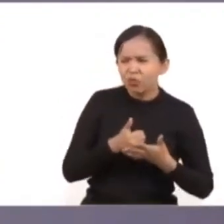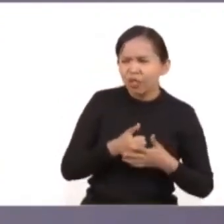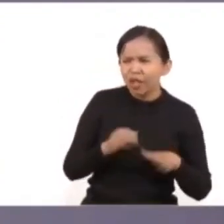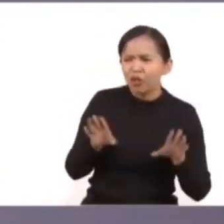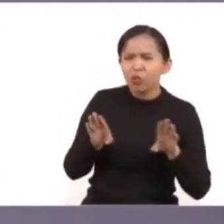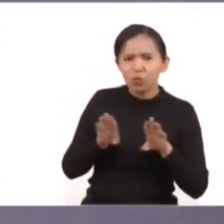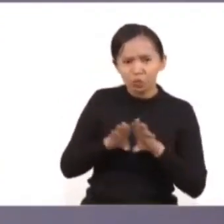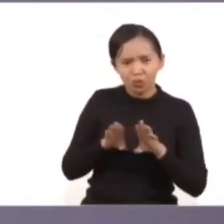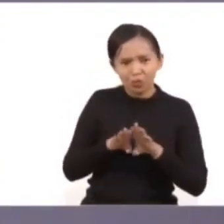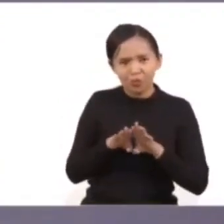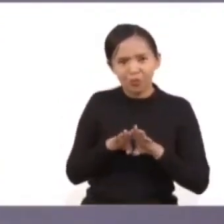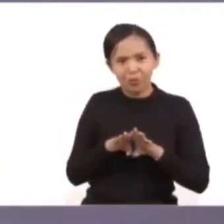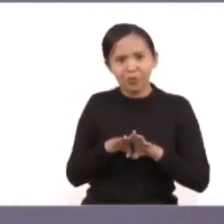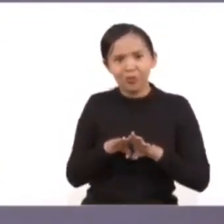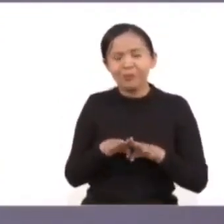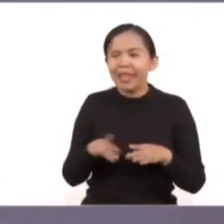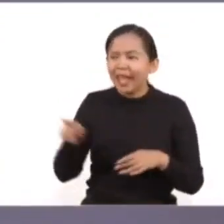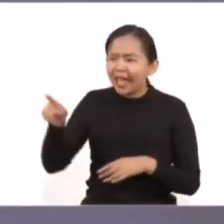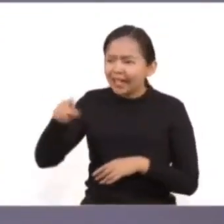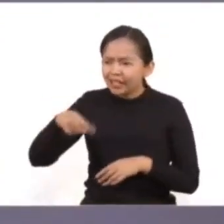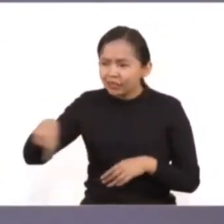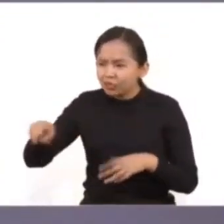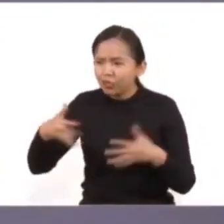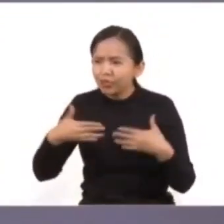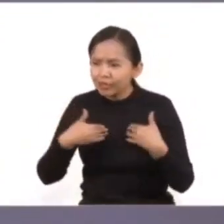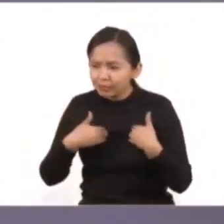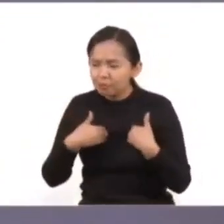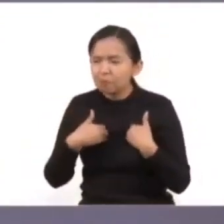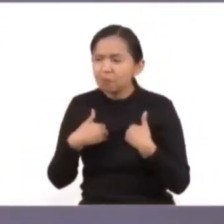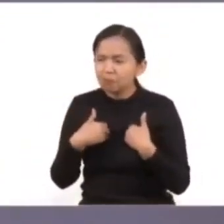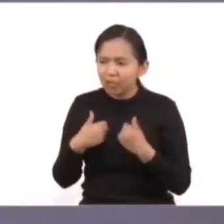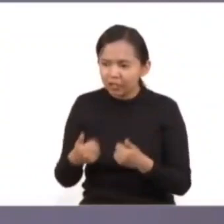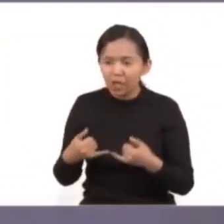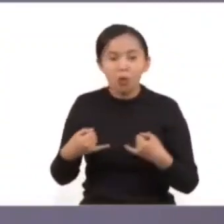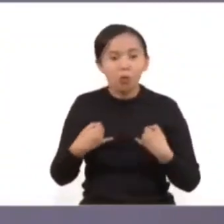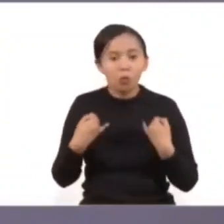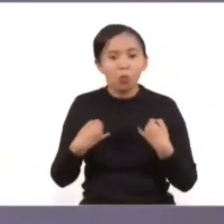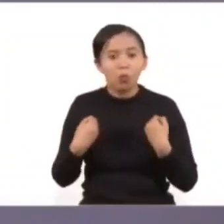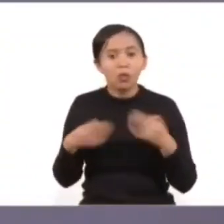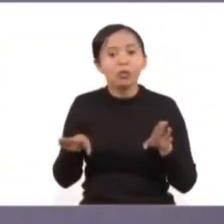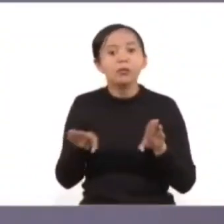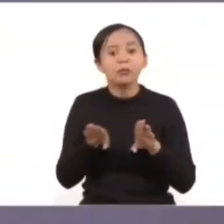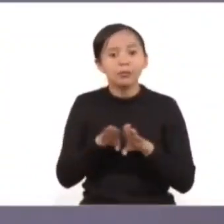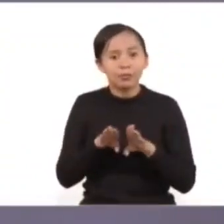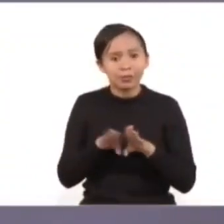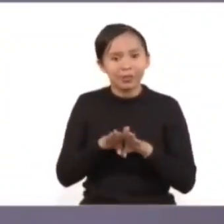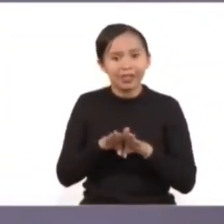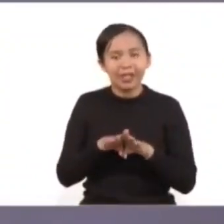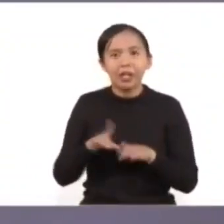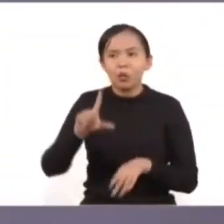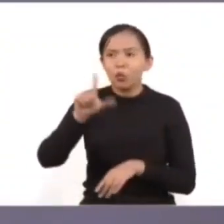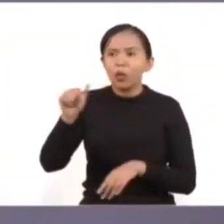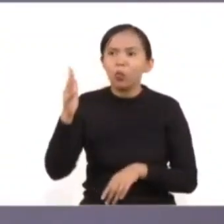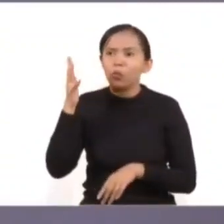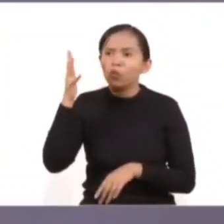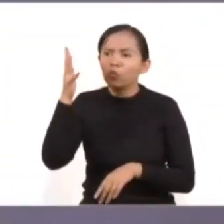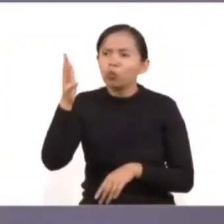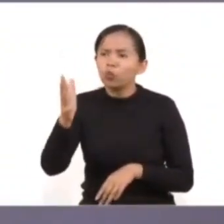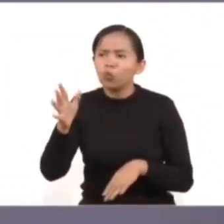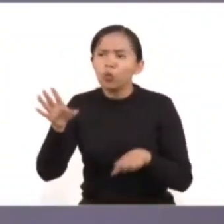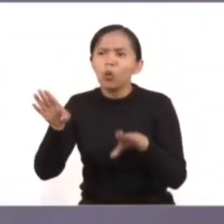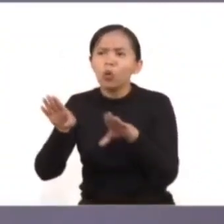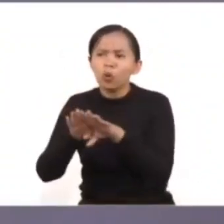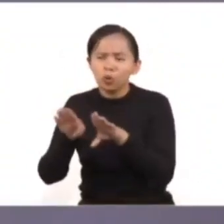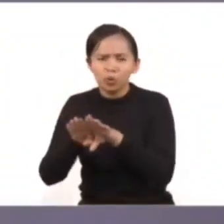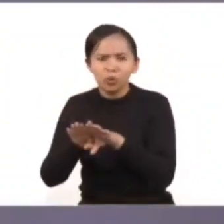quienes estamos cerca de entender de qué jóvenes estamos hablando y cuáles son sus expectativas de